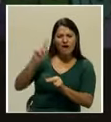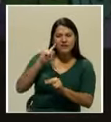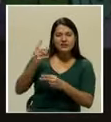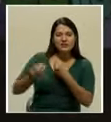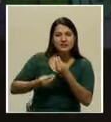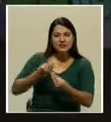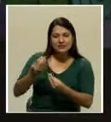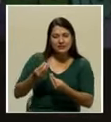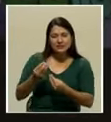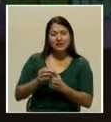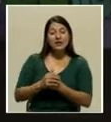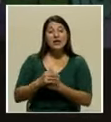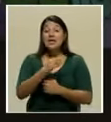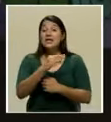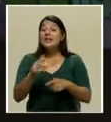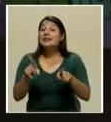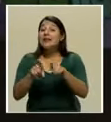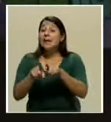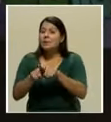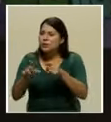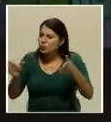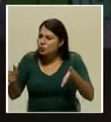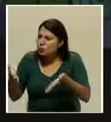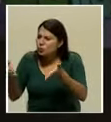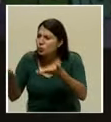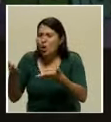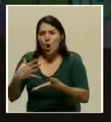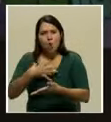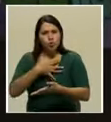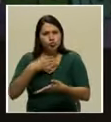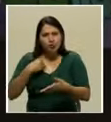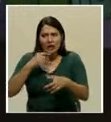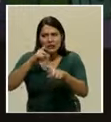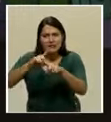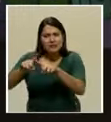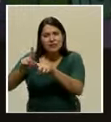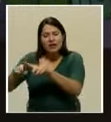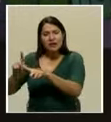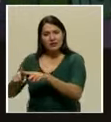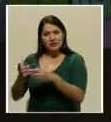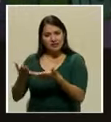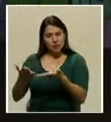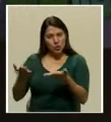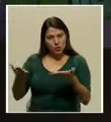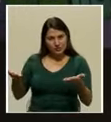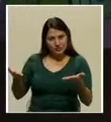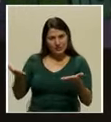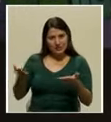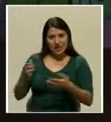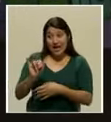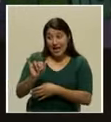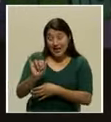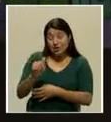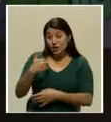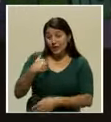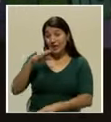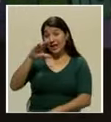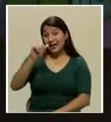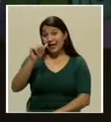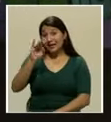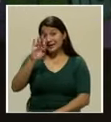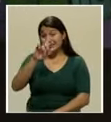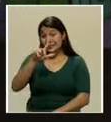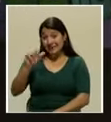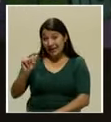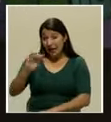También incentivó lo multidisciplinario. Ese factor que tiene en Castella de que todos los niños